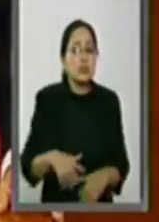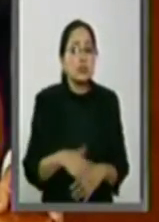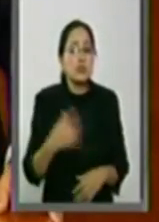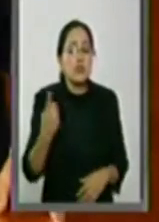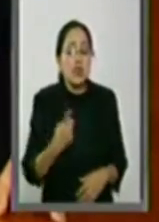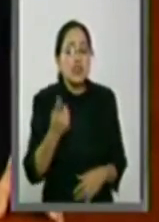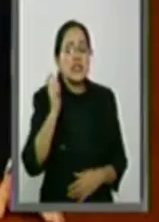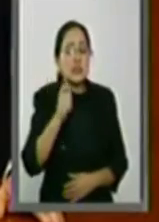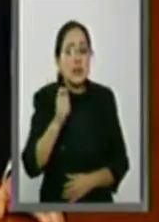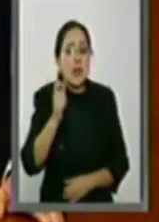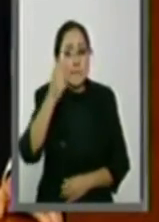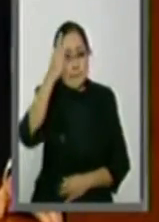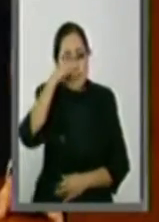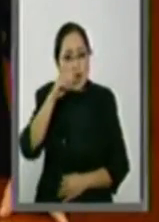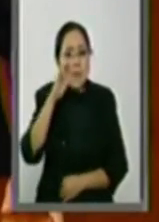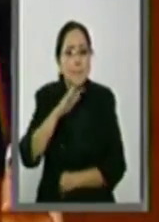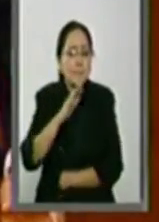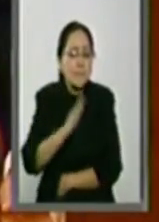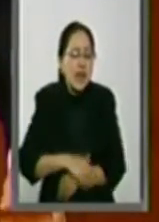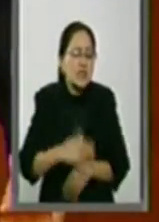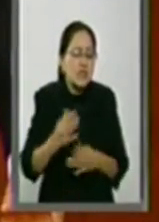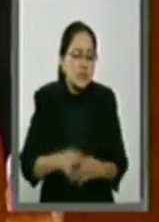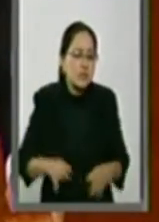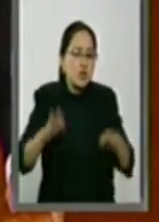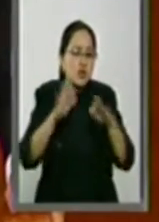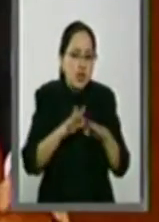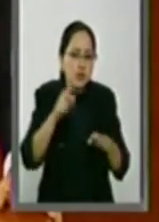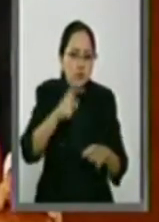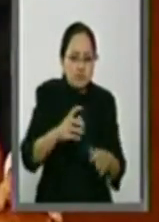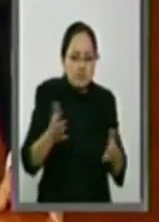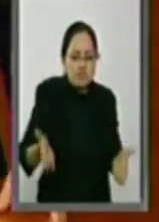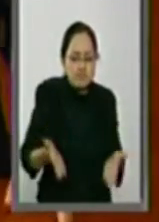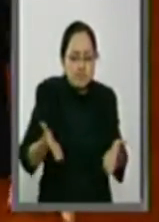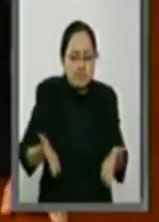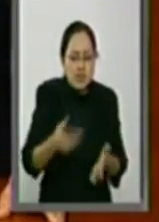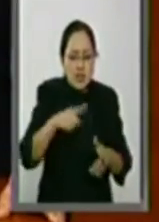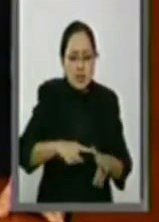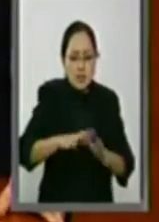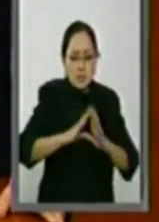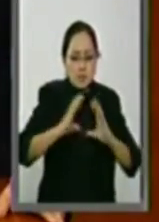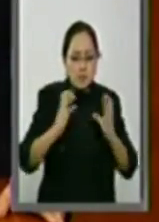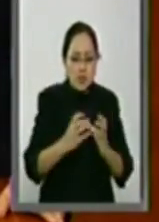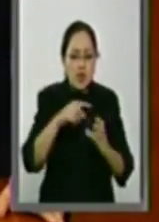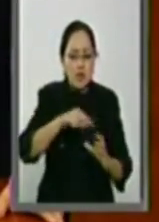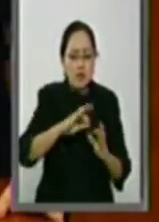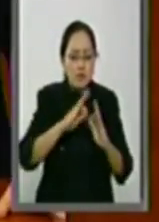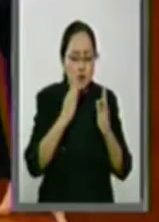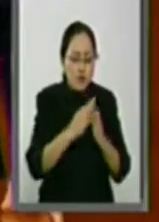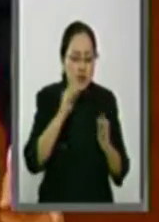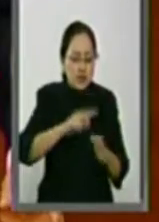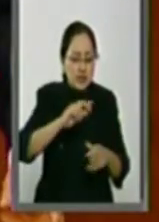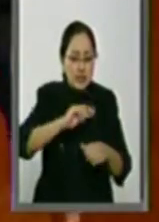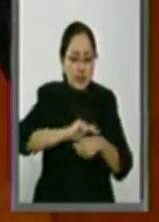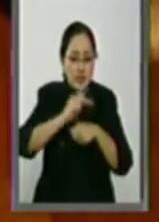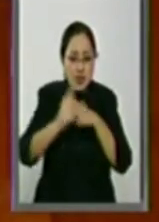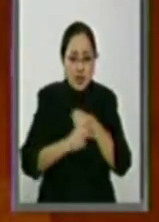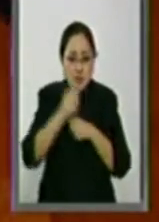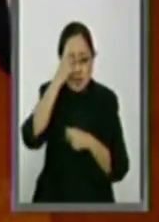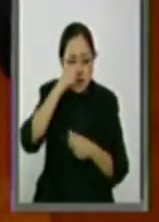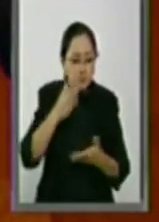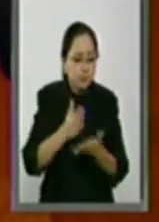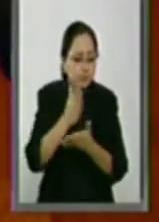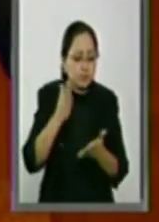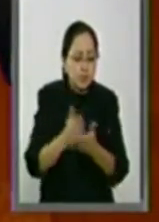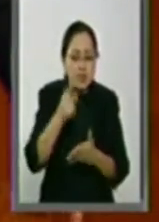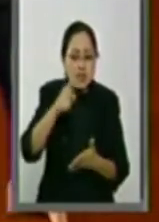fortalecer el tejido social de la Nación, es para superar las adversidades, es para hacer